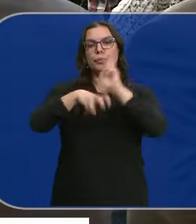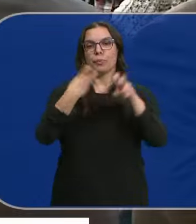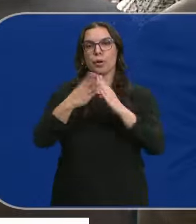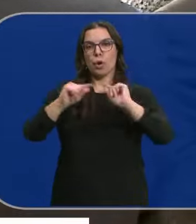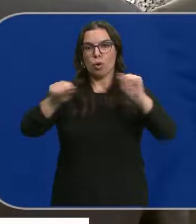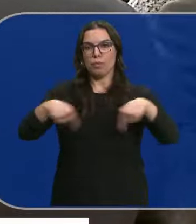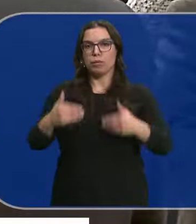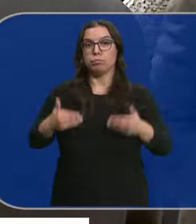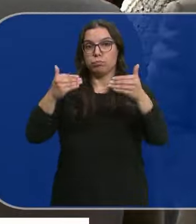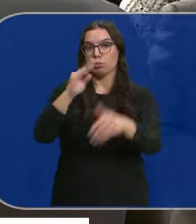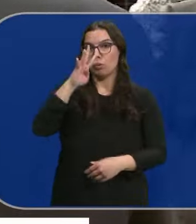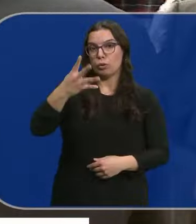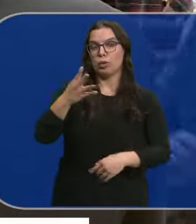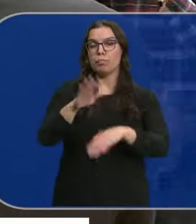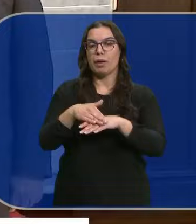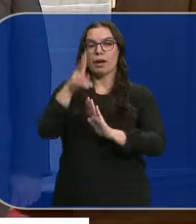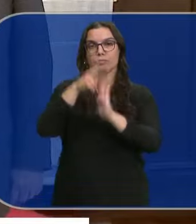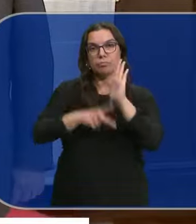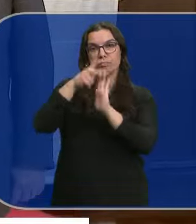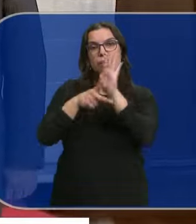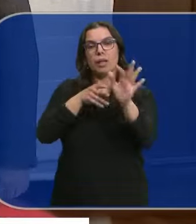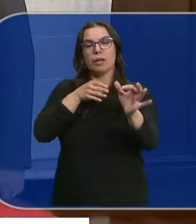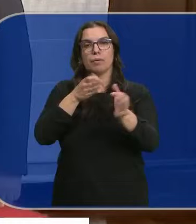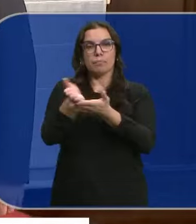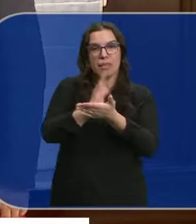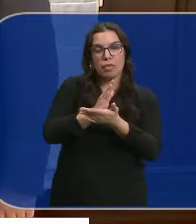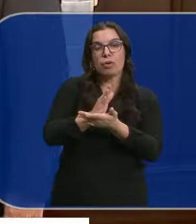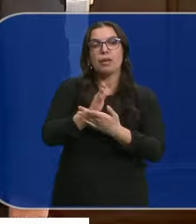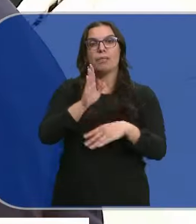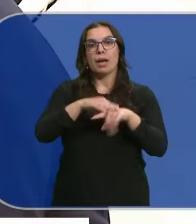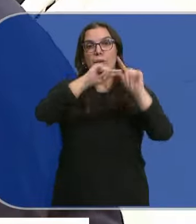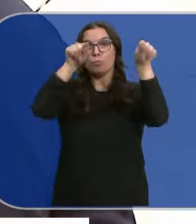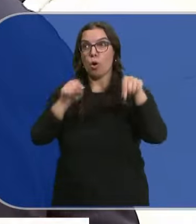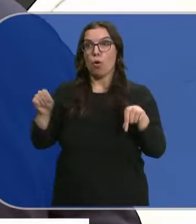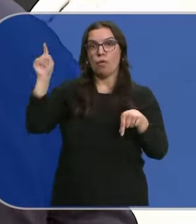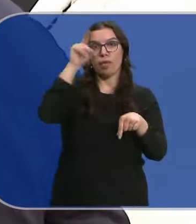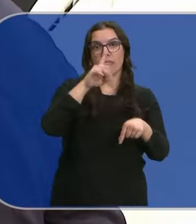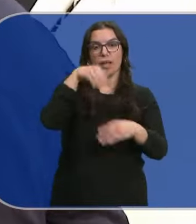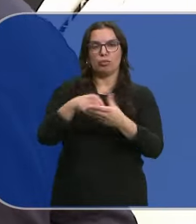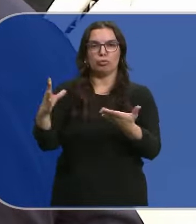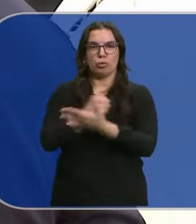El convenio Que regula esta mediación Y que promueve Su implantación En todas las provincias De la región